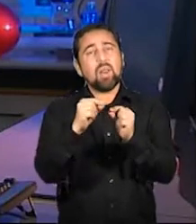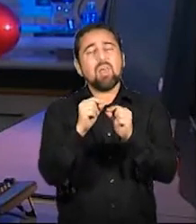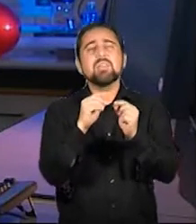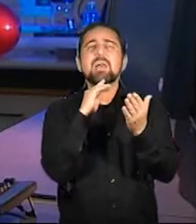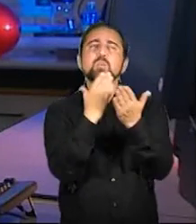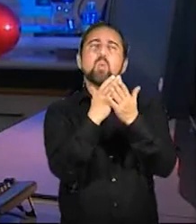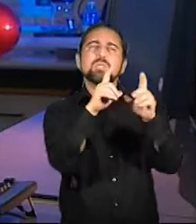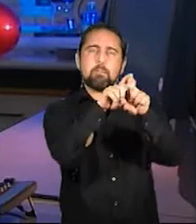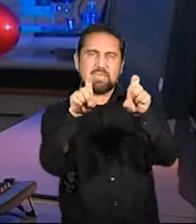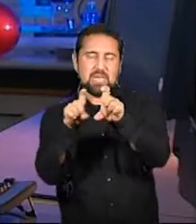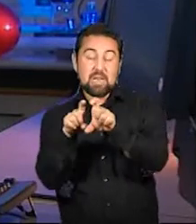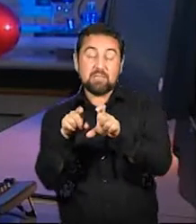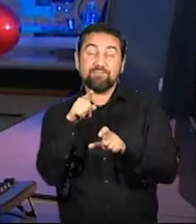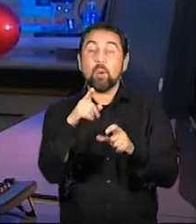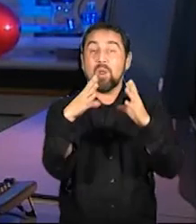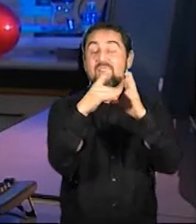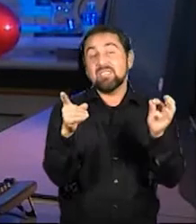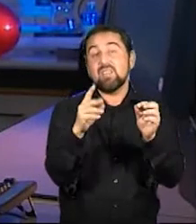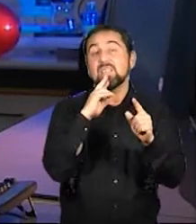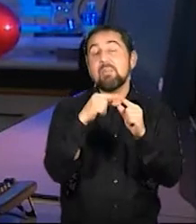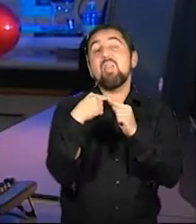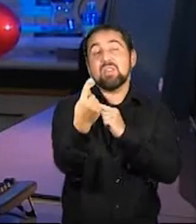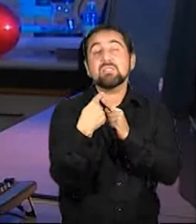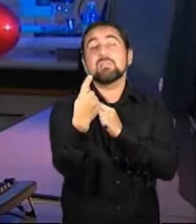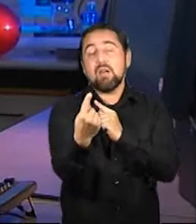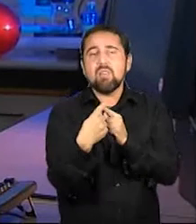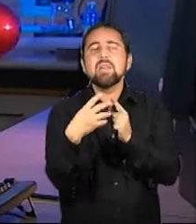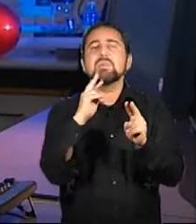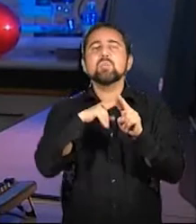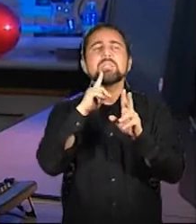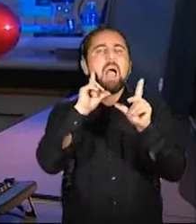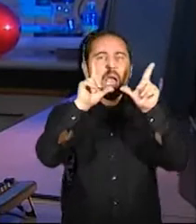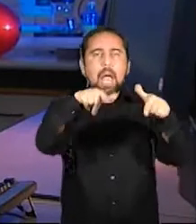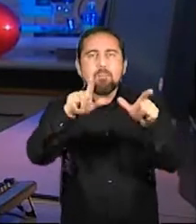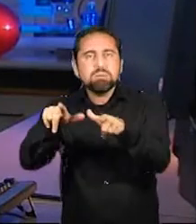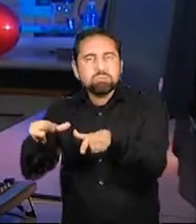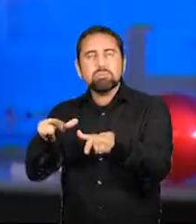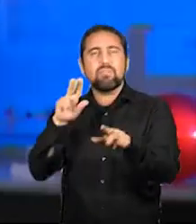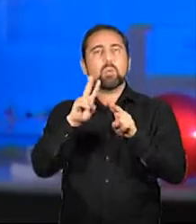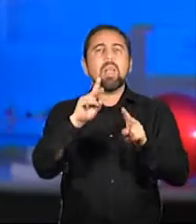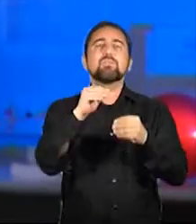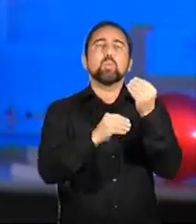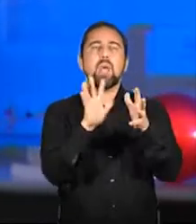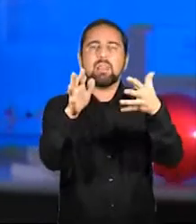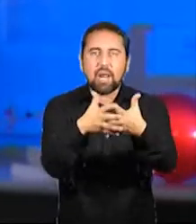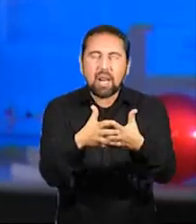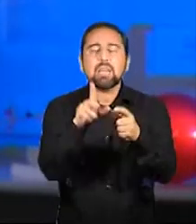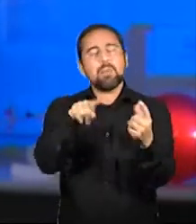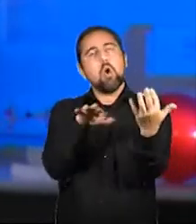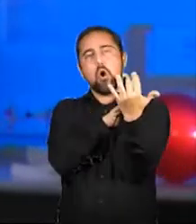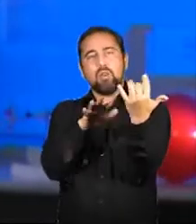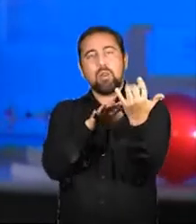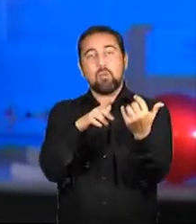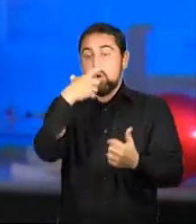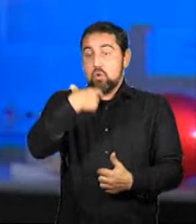son estudios a distancia, pues utilizan mucho los campos virtuales, utilizan mucho Internet y el ordenador. Yo puedo hacer las cosas igual